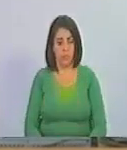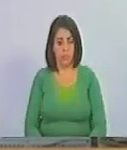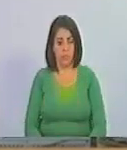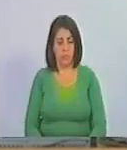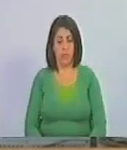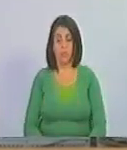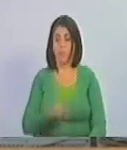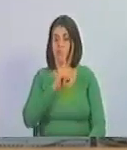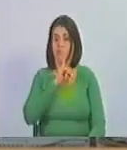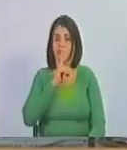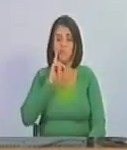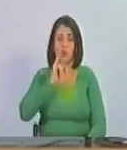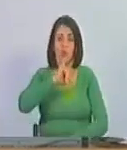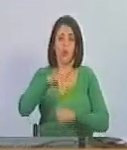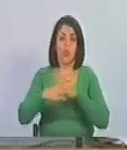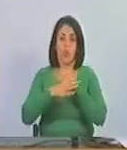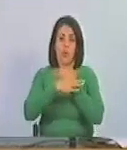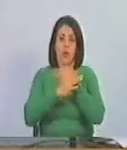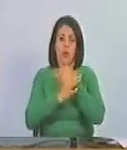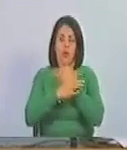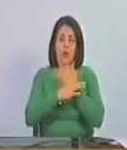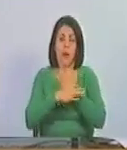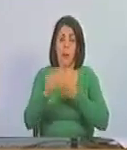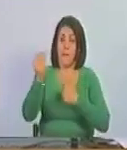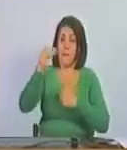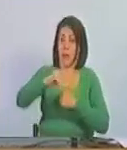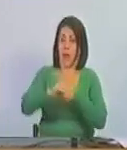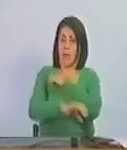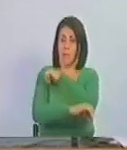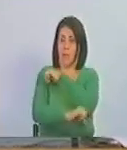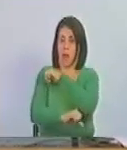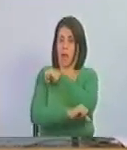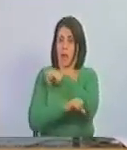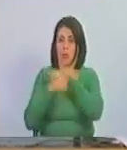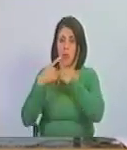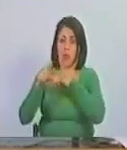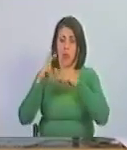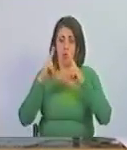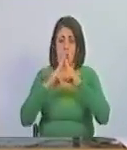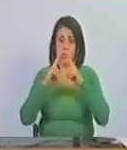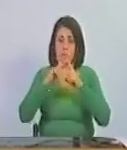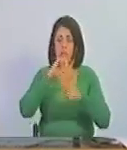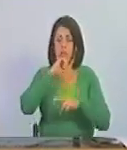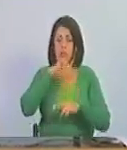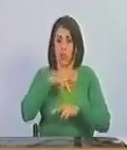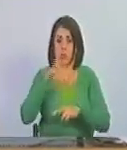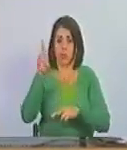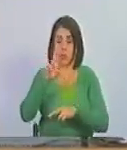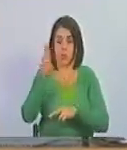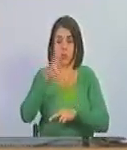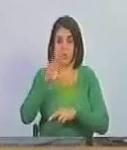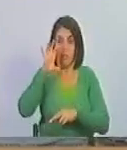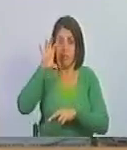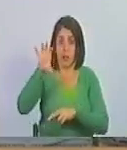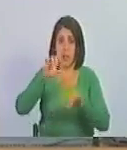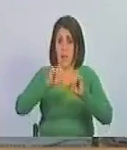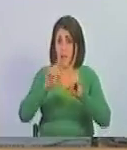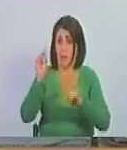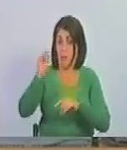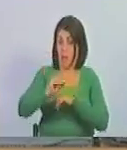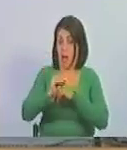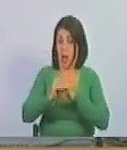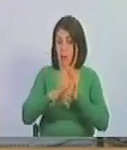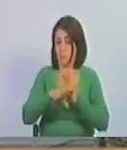para denominar a Juan Guaidó como el mayor delincuente que haya conocido la historia republicana de este país. Pero es el mayor